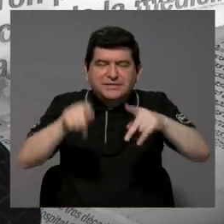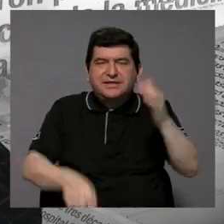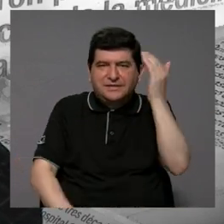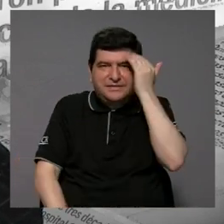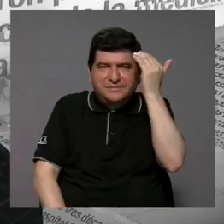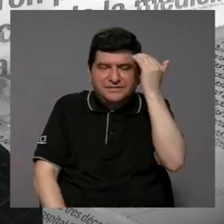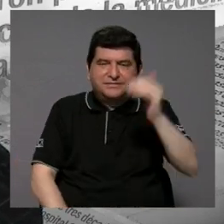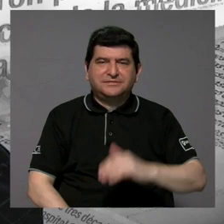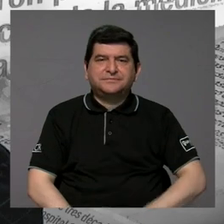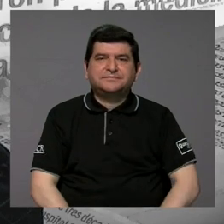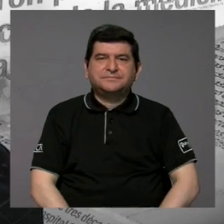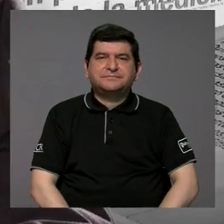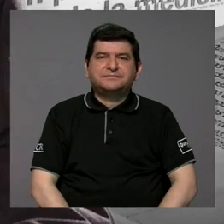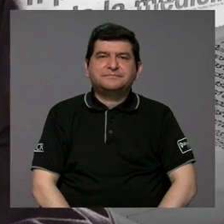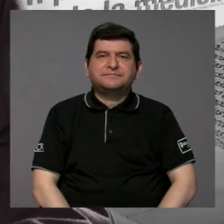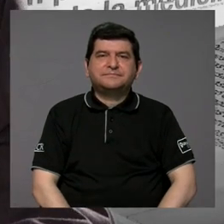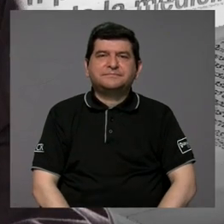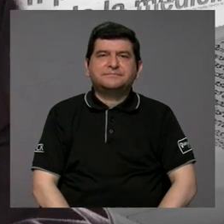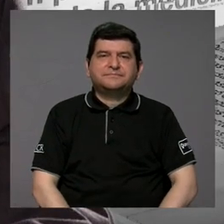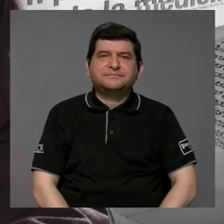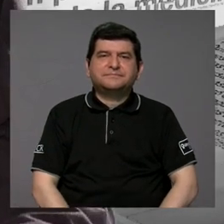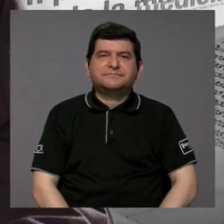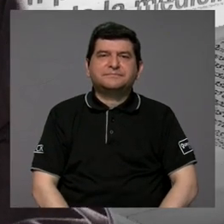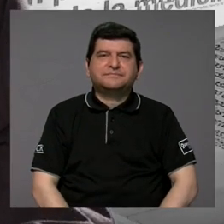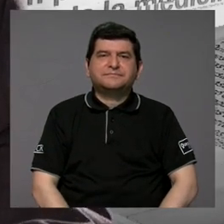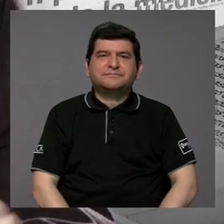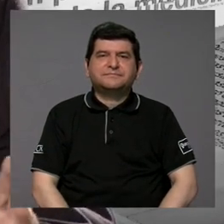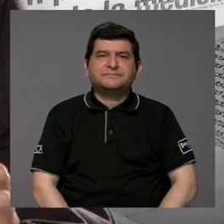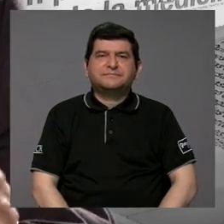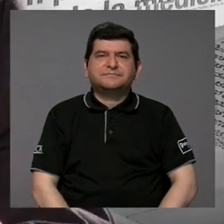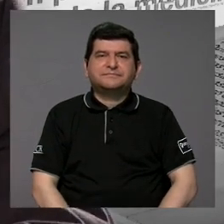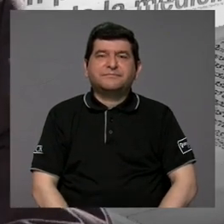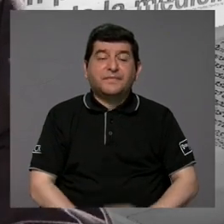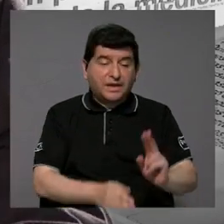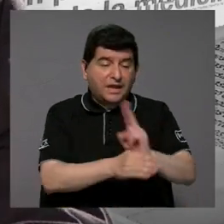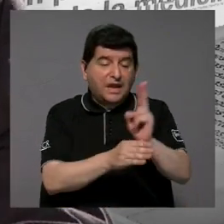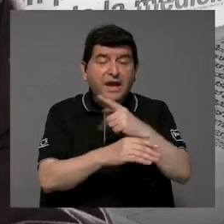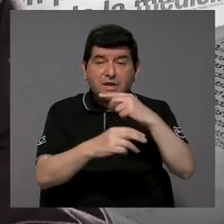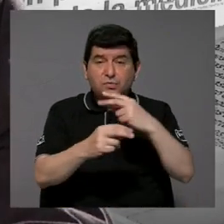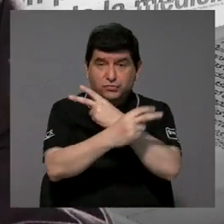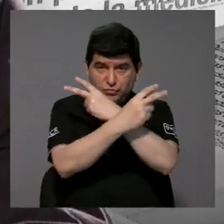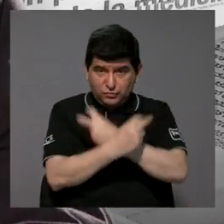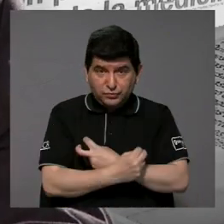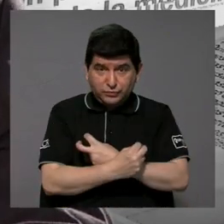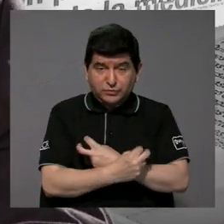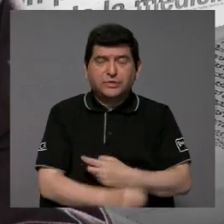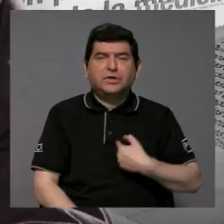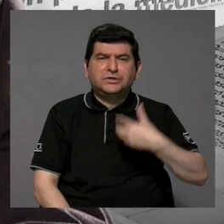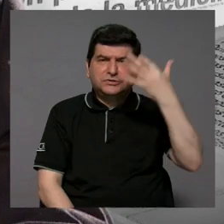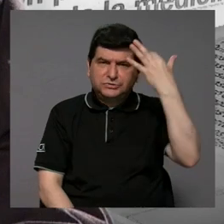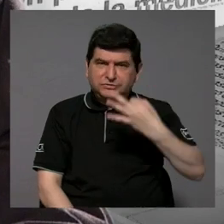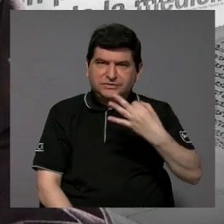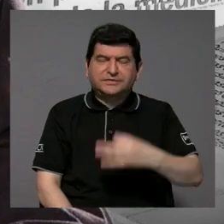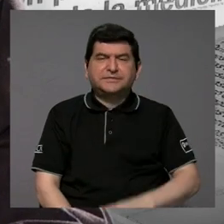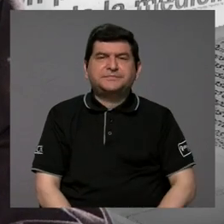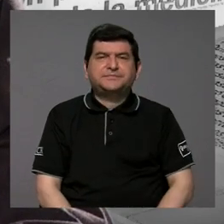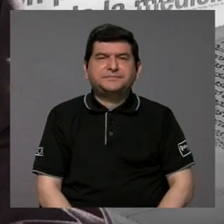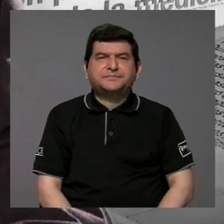público sepa. Bueno, en cuanto a la parte de uso de plaguicidas, yo pienso que